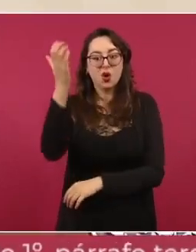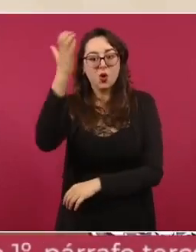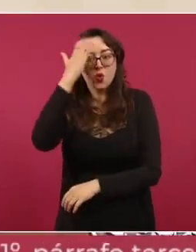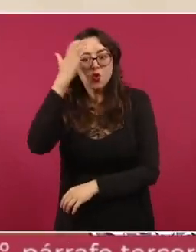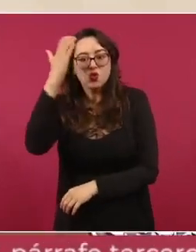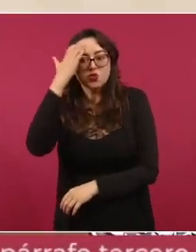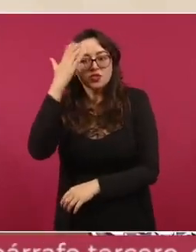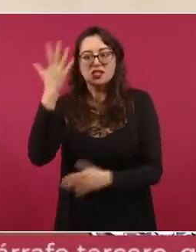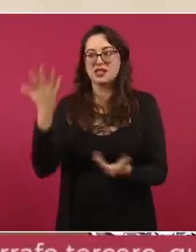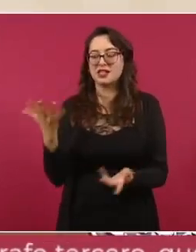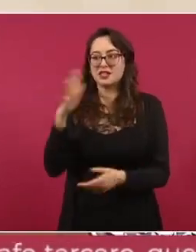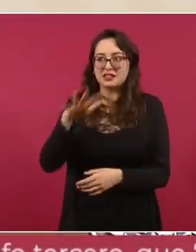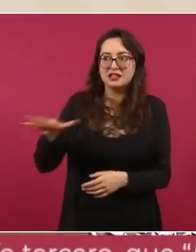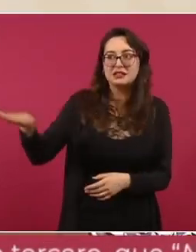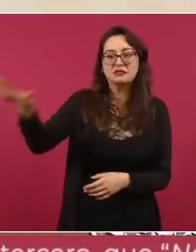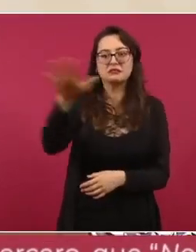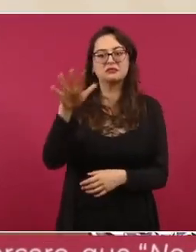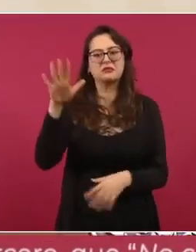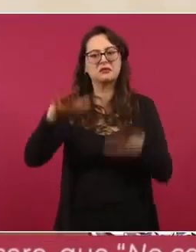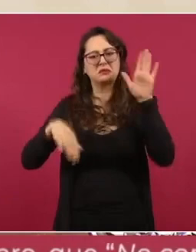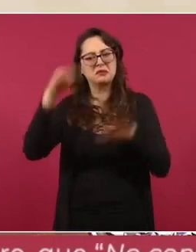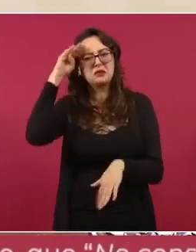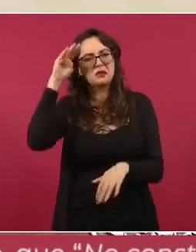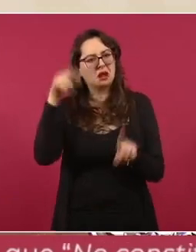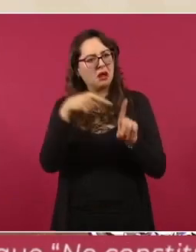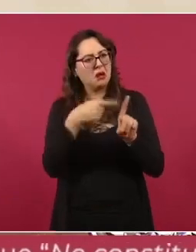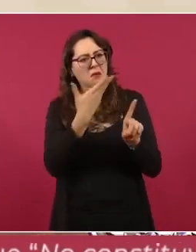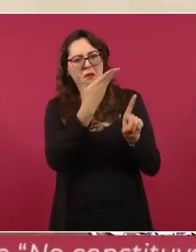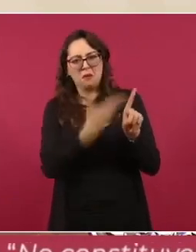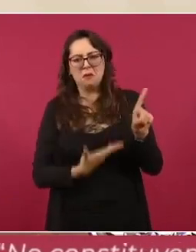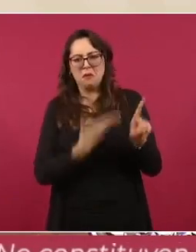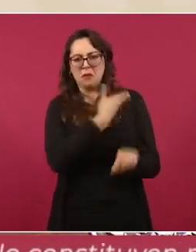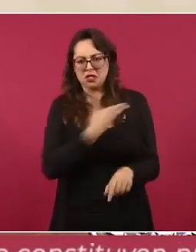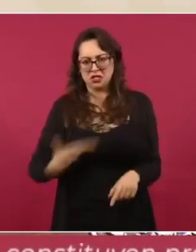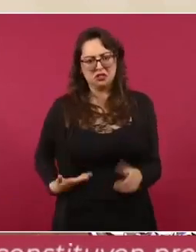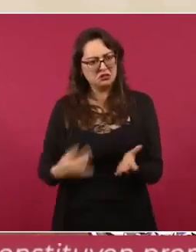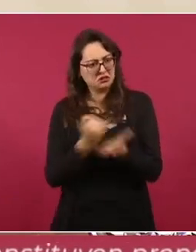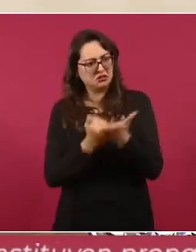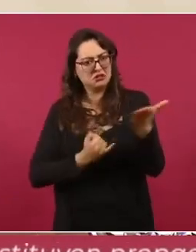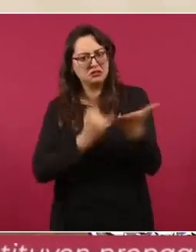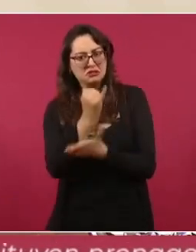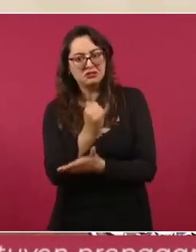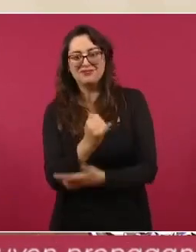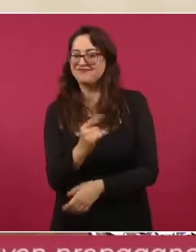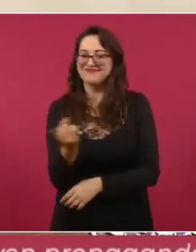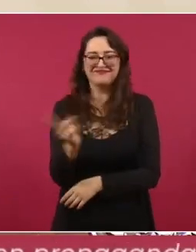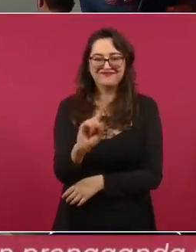porque se desconocía o no se sabe lo suficiente.